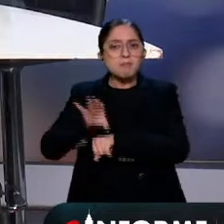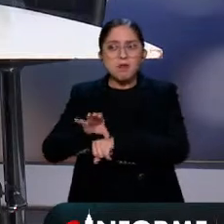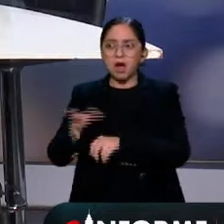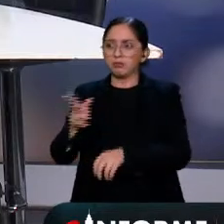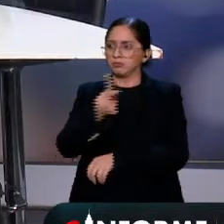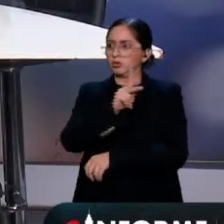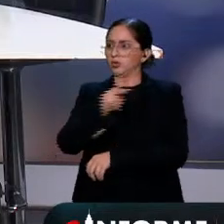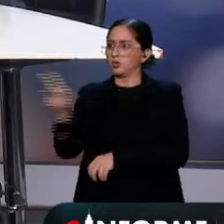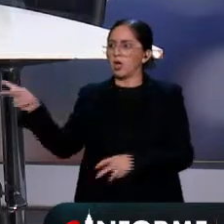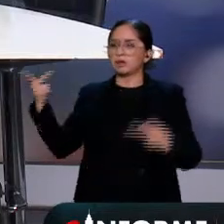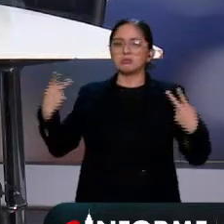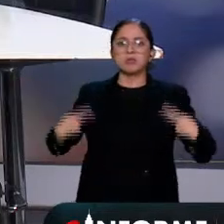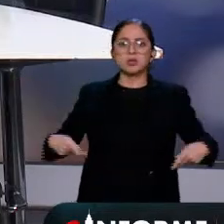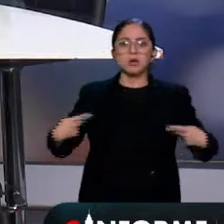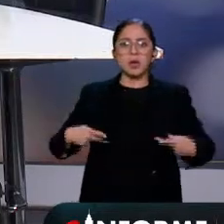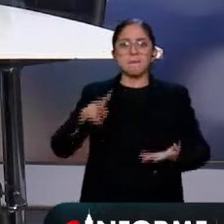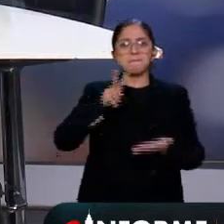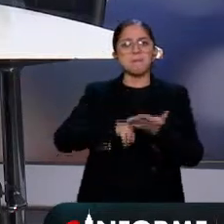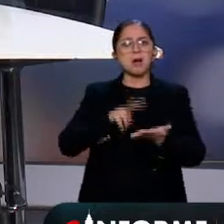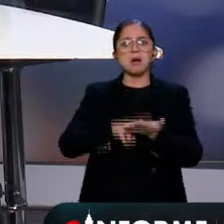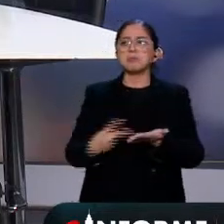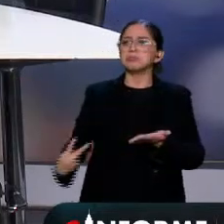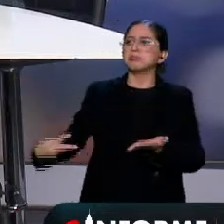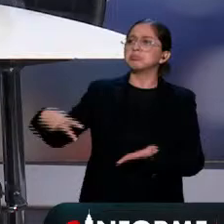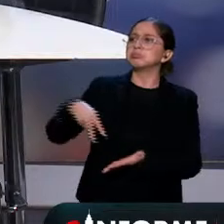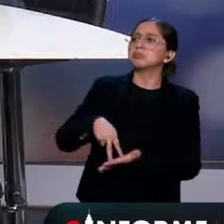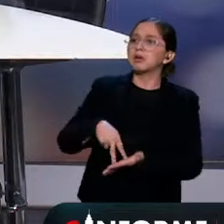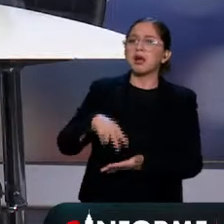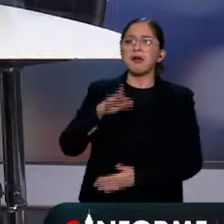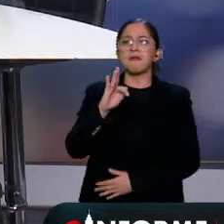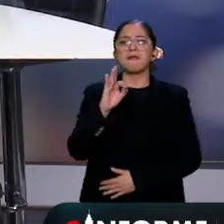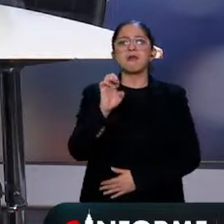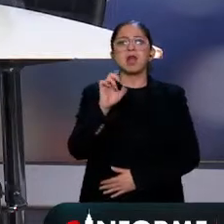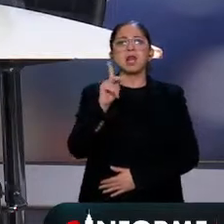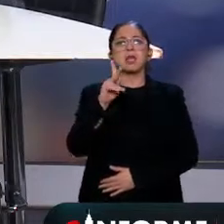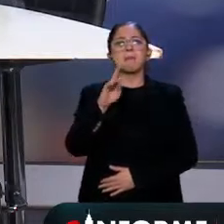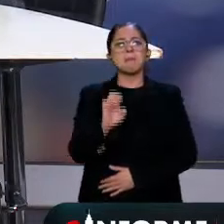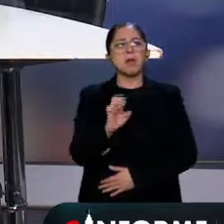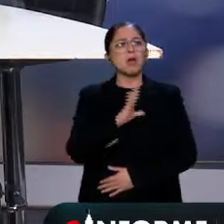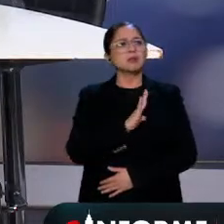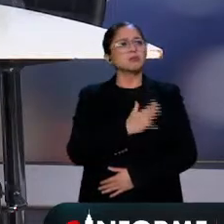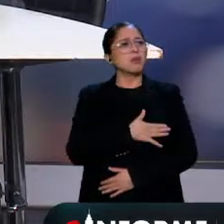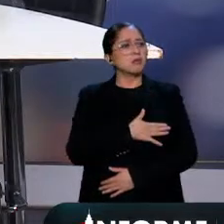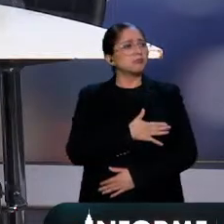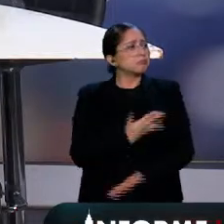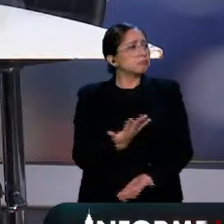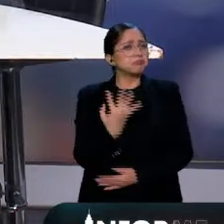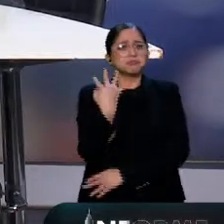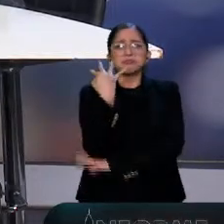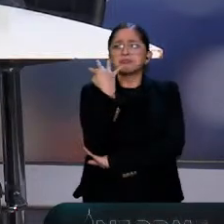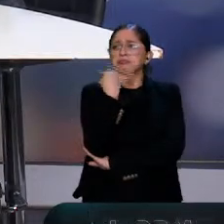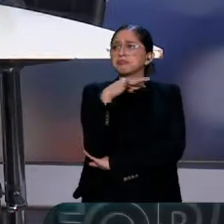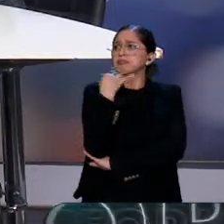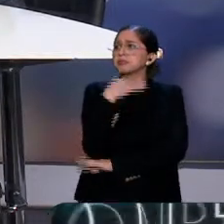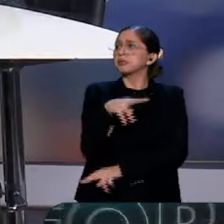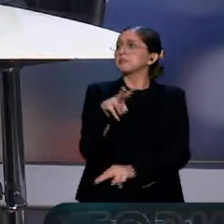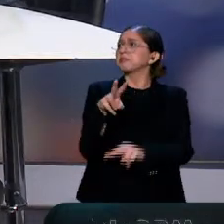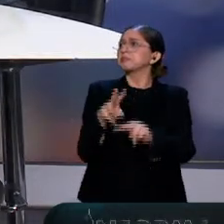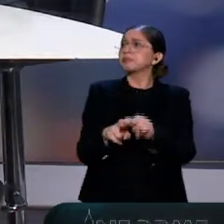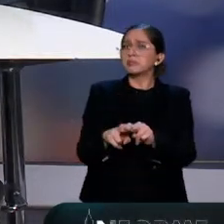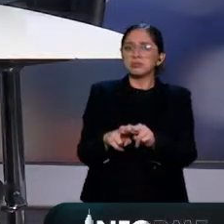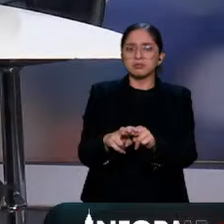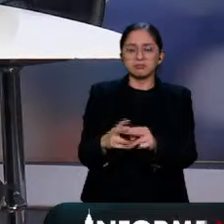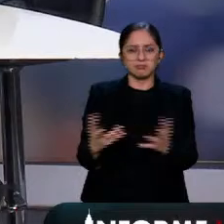levanta en este momento solemne. Y Felipe de España se sienta en su silla azul y ahí se queda viendo pasar este